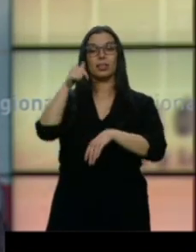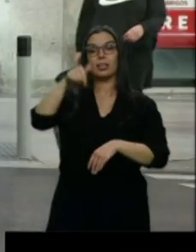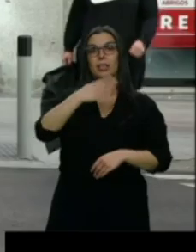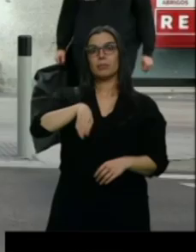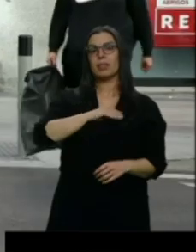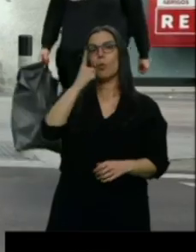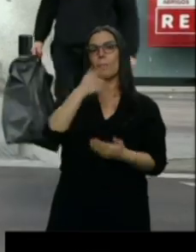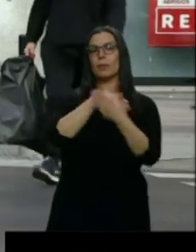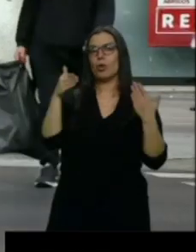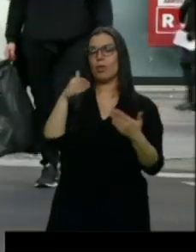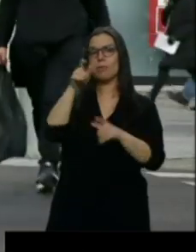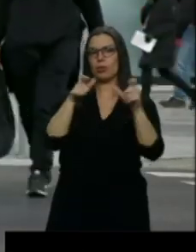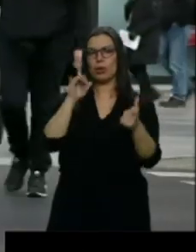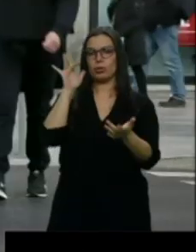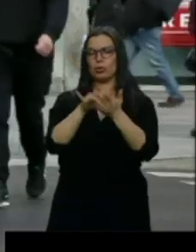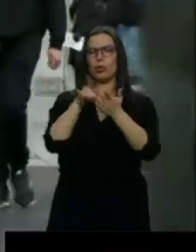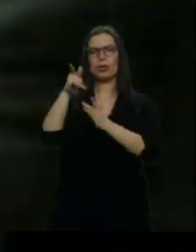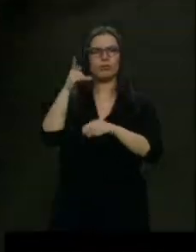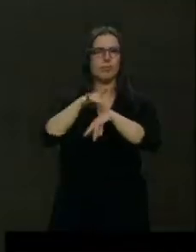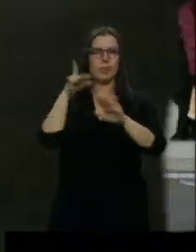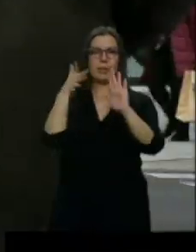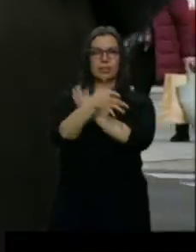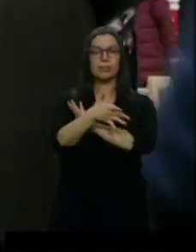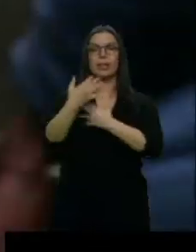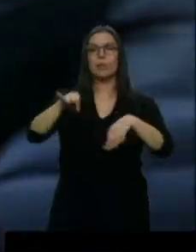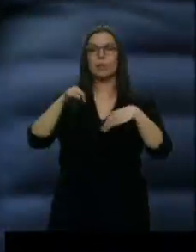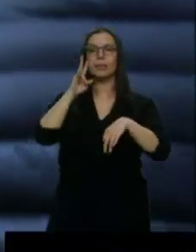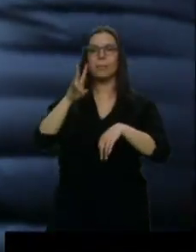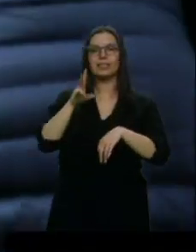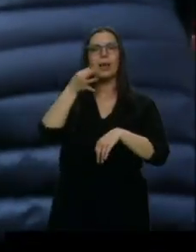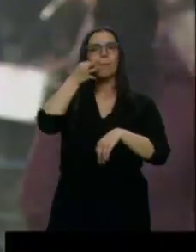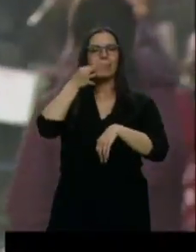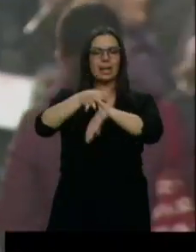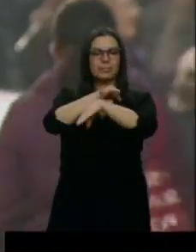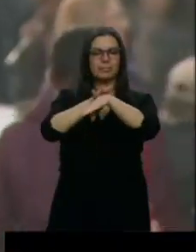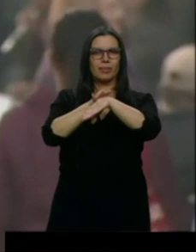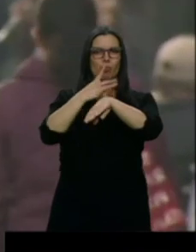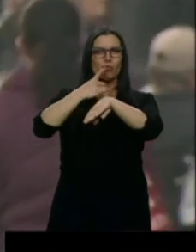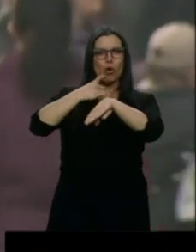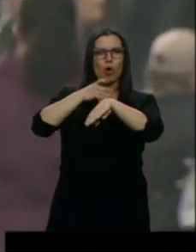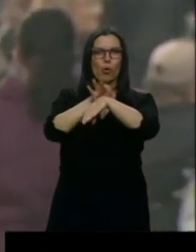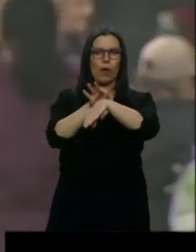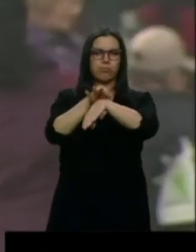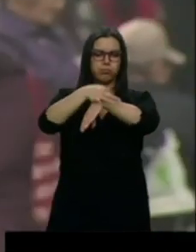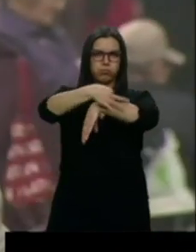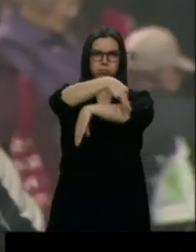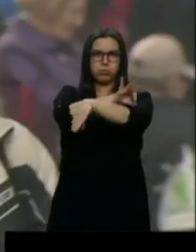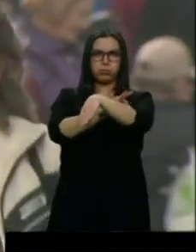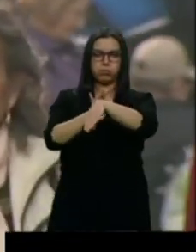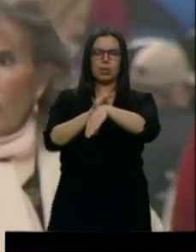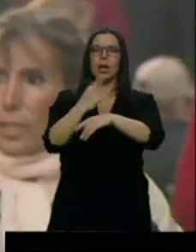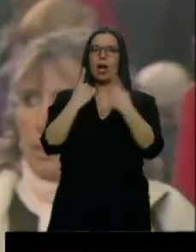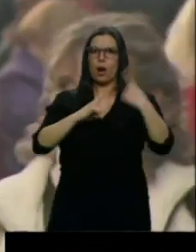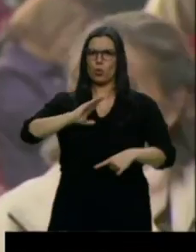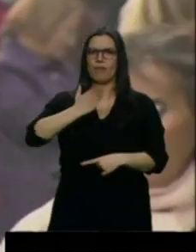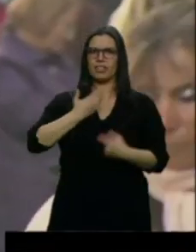crónica que suele manifestarse con áreas de piel coloreadas y escamadas, y que pueden ser igual de incapacitante que el cáncer o la depresión.